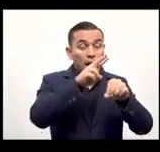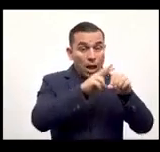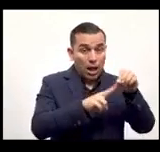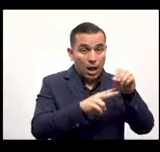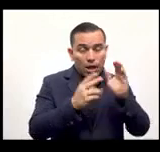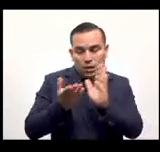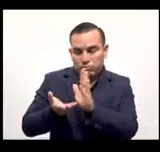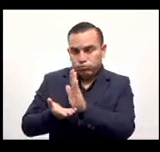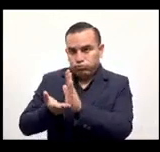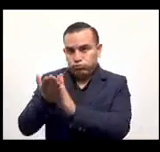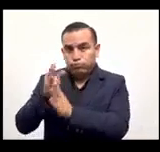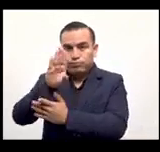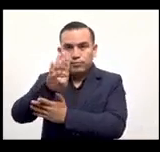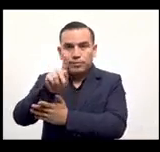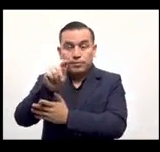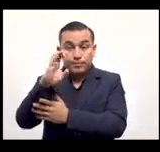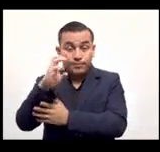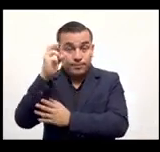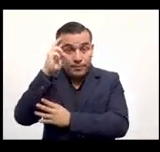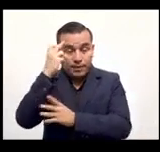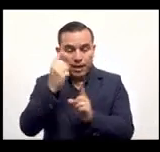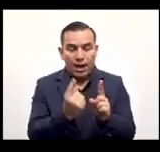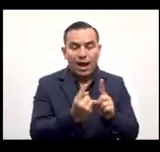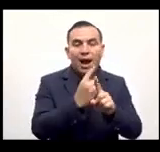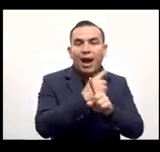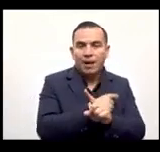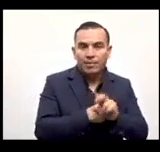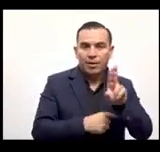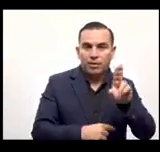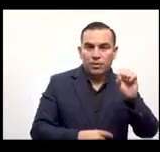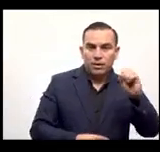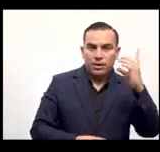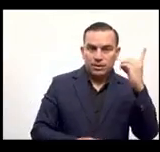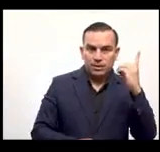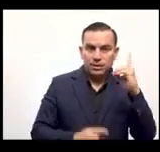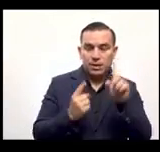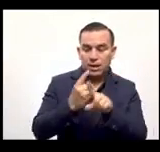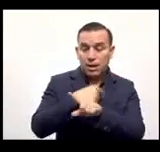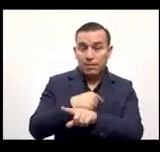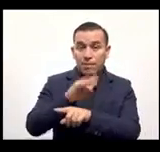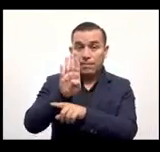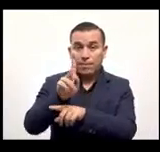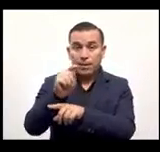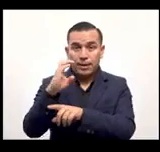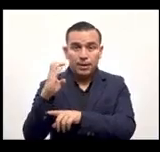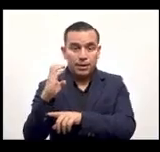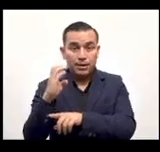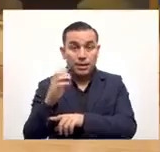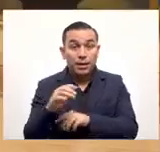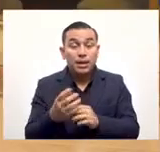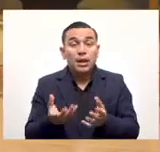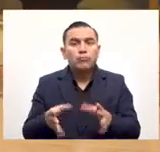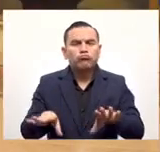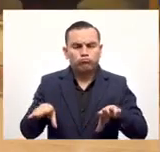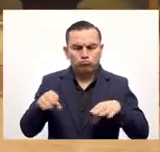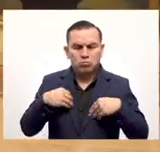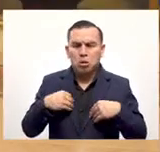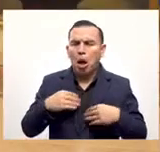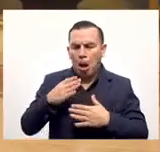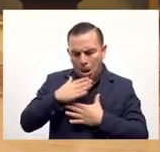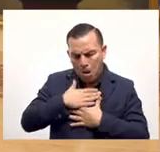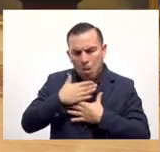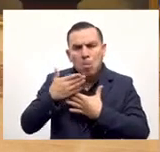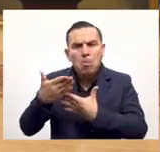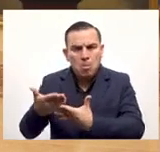tiene en bitcoin porque hizo una conversión de dólares a bitcoin es una conversión que él la quiso hacer porque así quiso